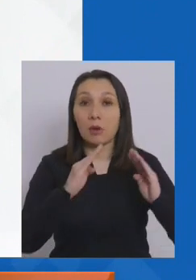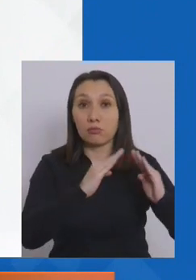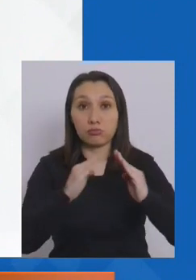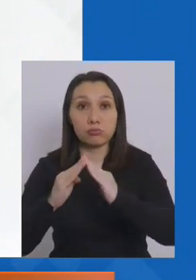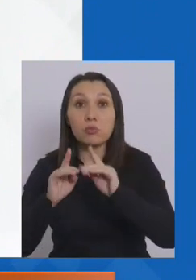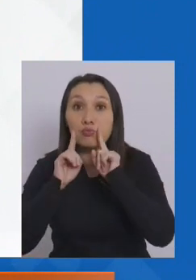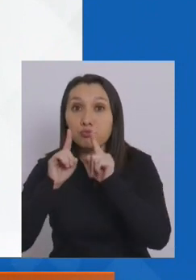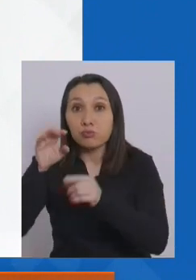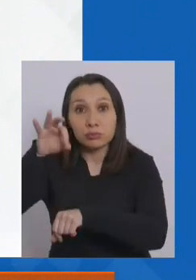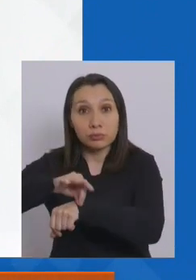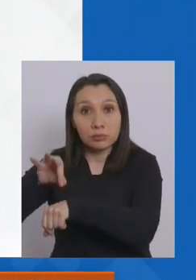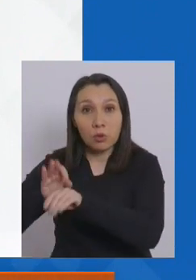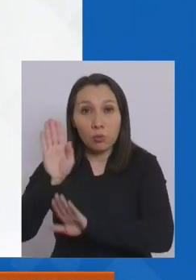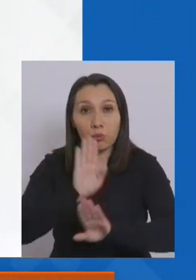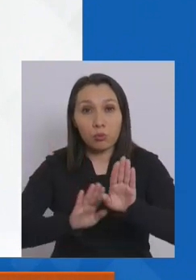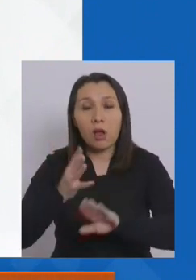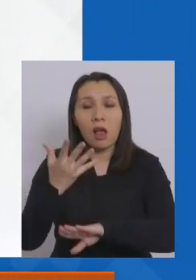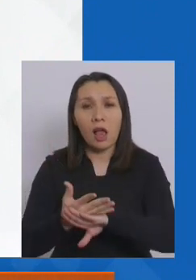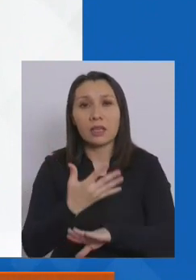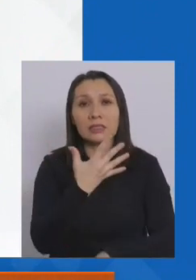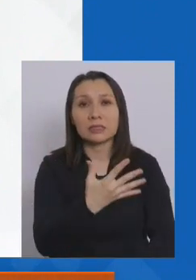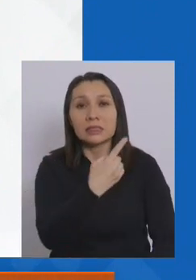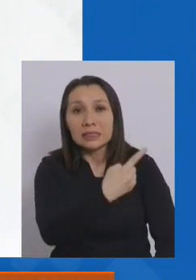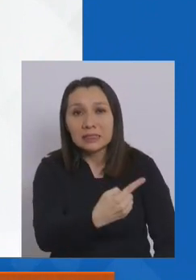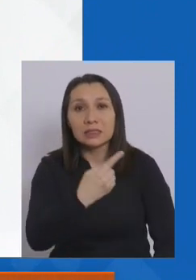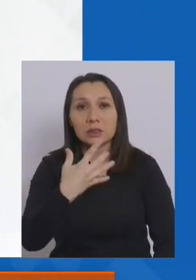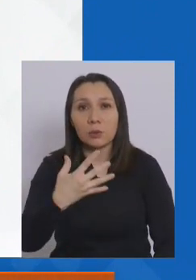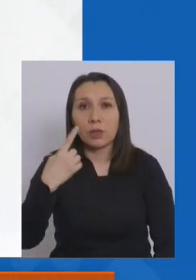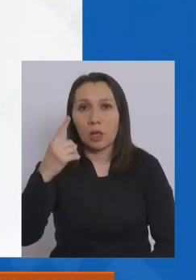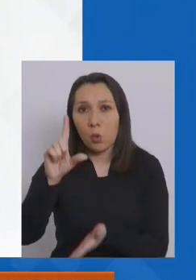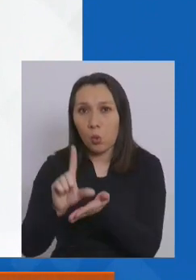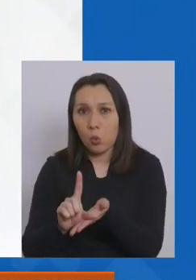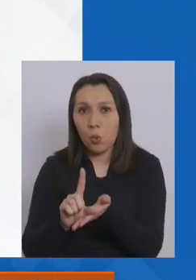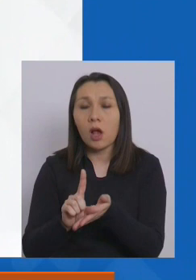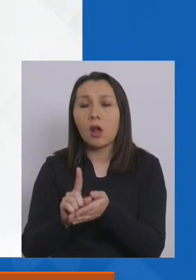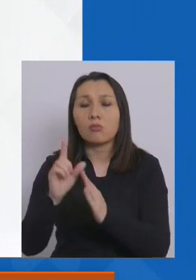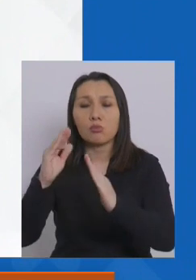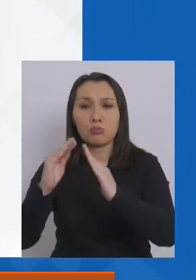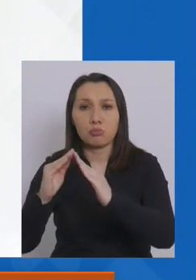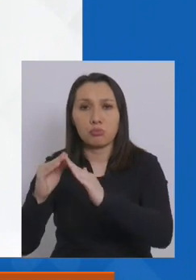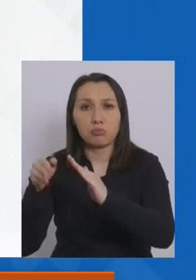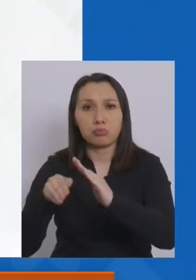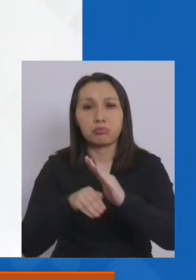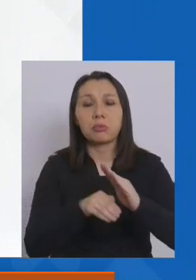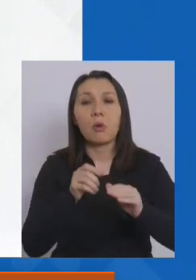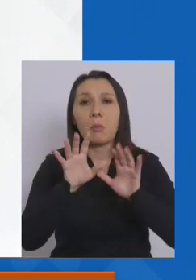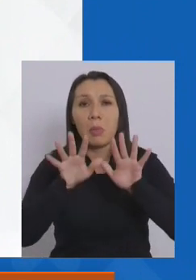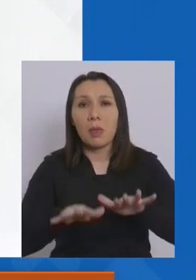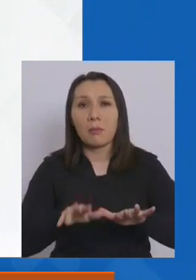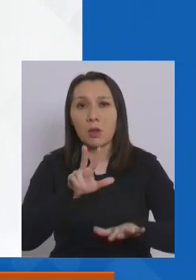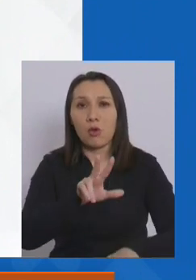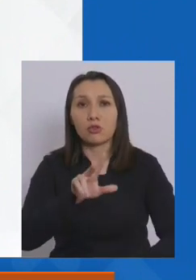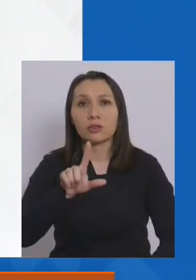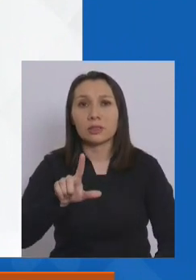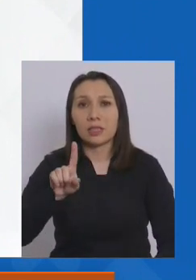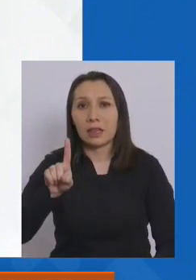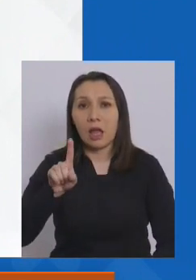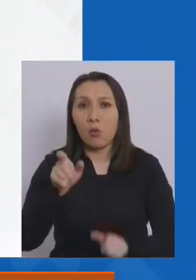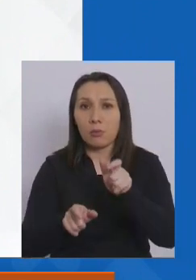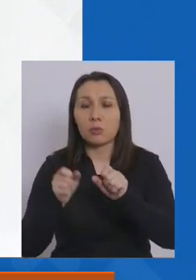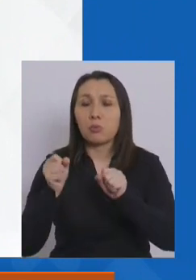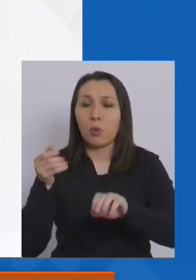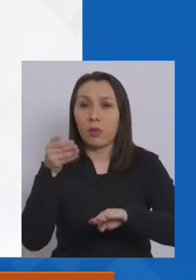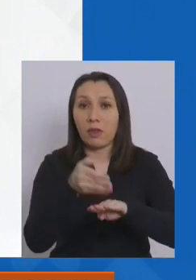sanitarias, al día de hoy disponemos de 151 recintos de hospedajes, con 10.871 cupos,